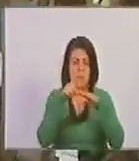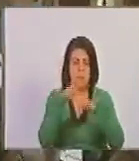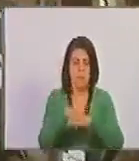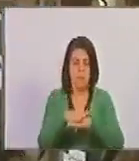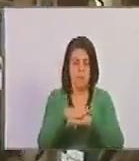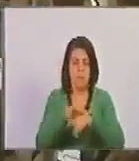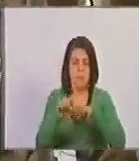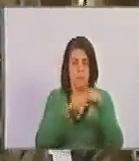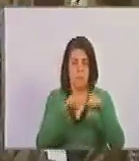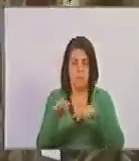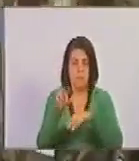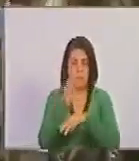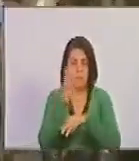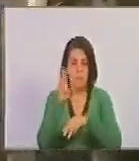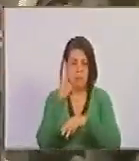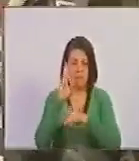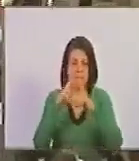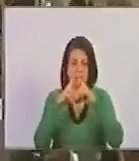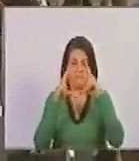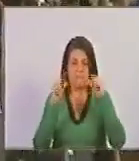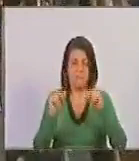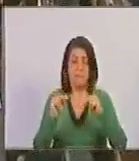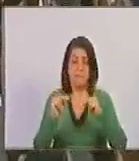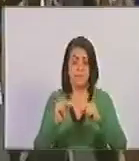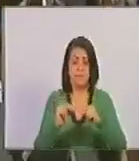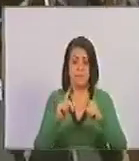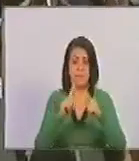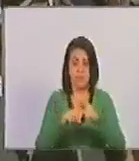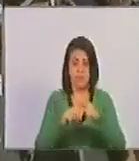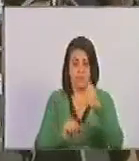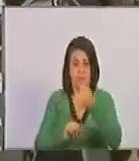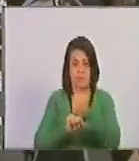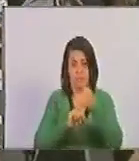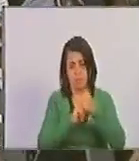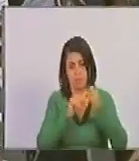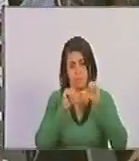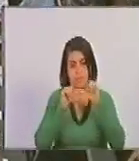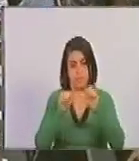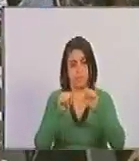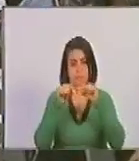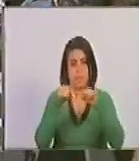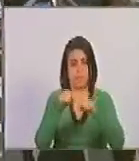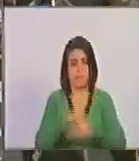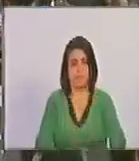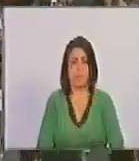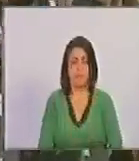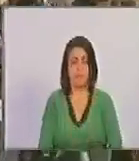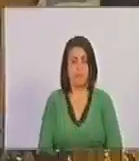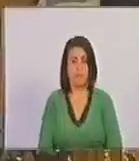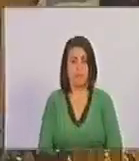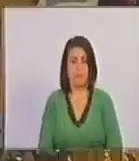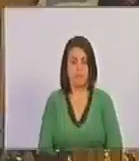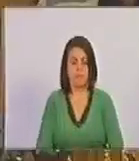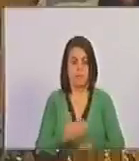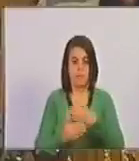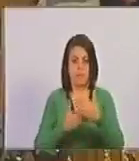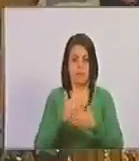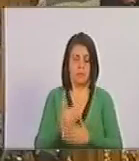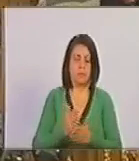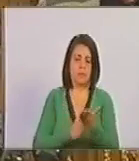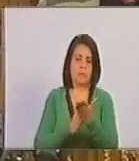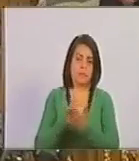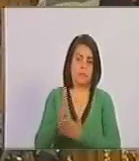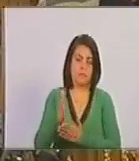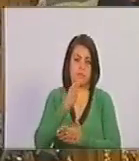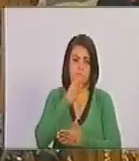el más no gobierno de la República de Nicaragua. En favor de mantener adelante la ruta,